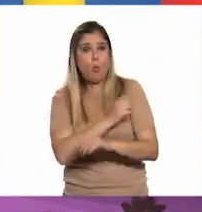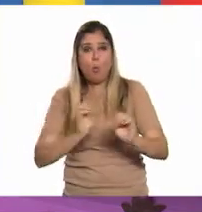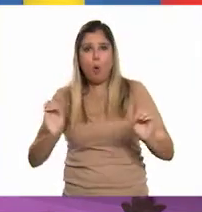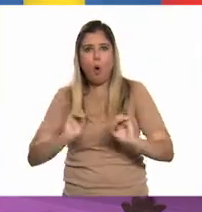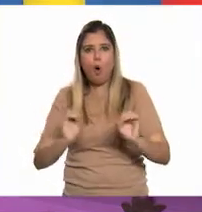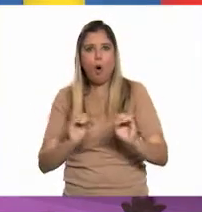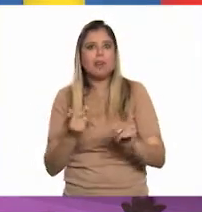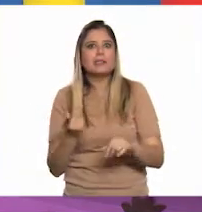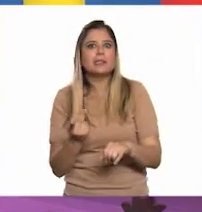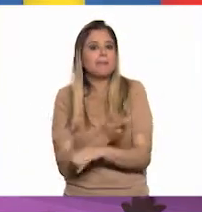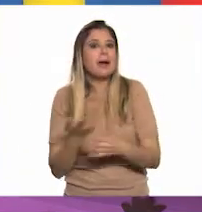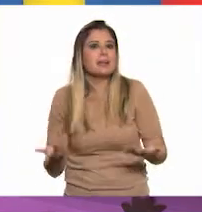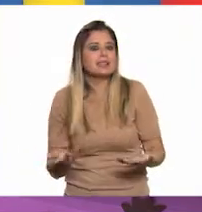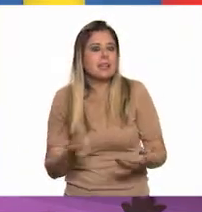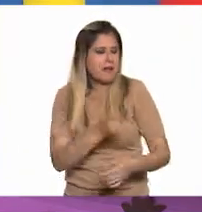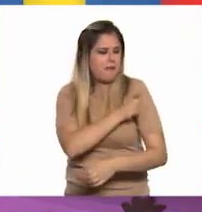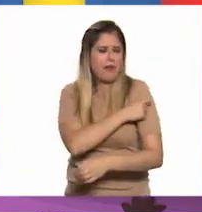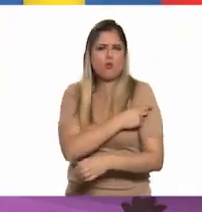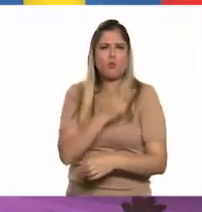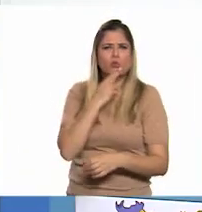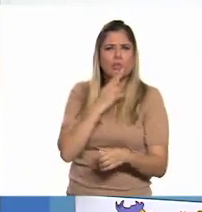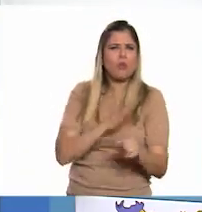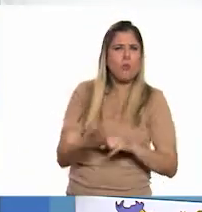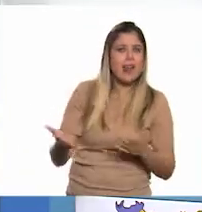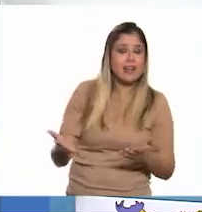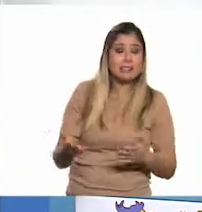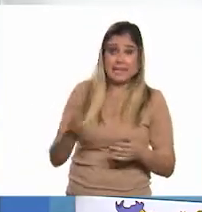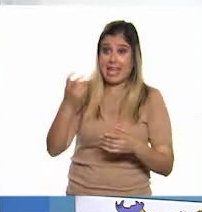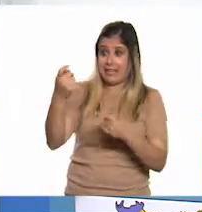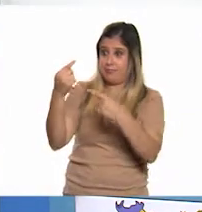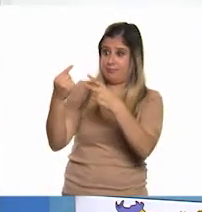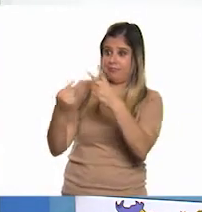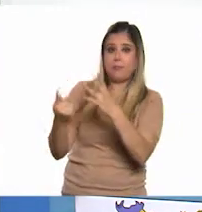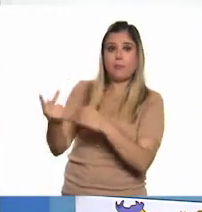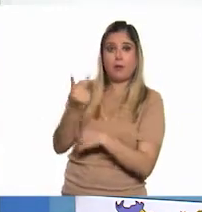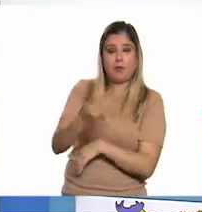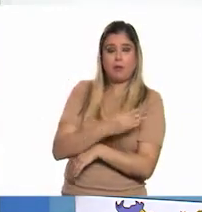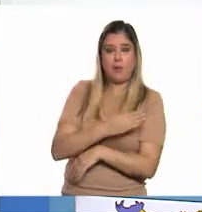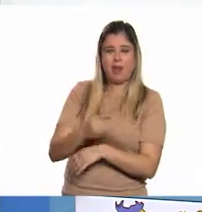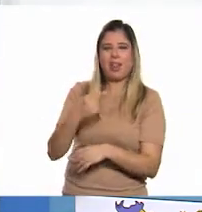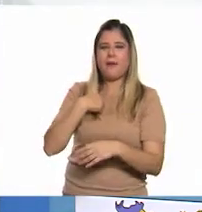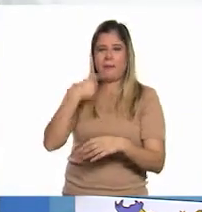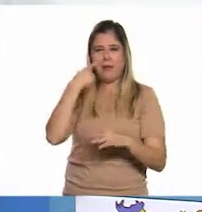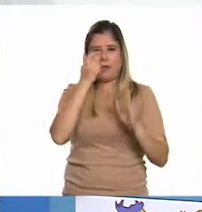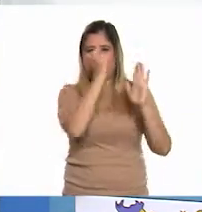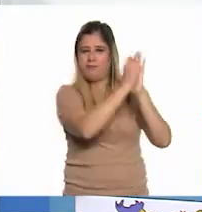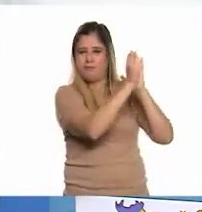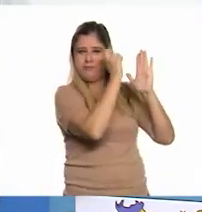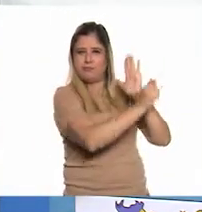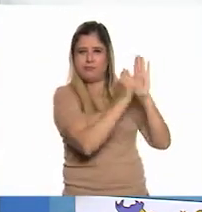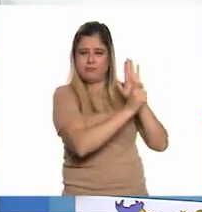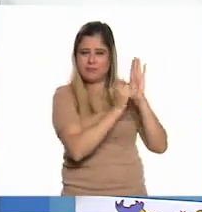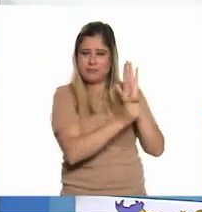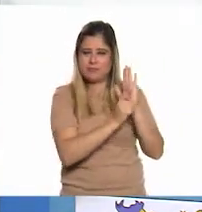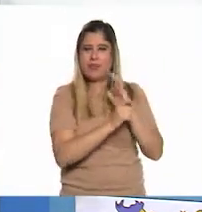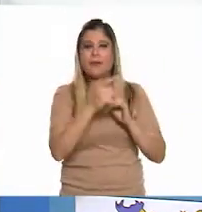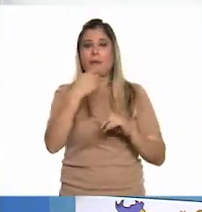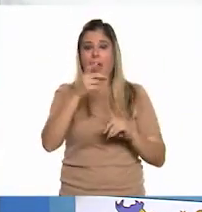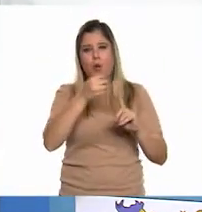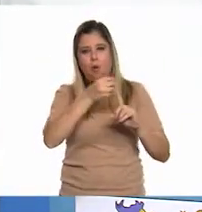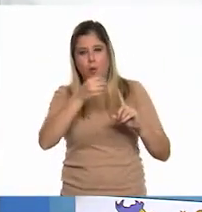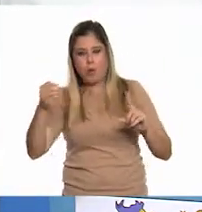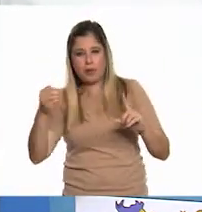¿Cómo funcionan las vacunas, por ejemplo? Fíjate que son muy buenas preguntas. Las voy a anotar en el pizarrón, pero vamos a ponerlas en orden.